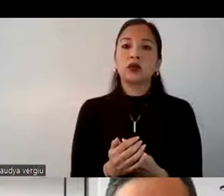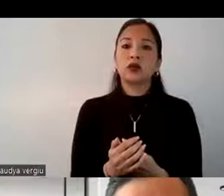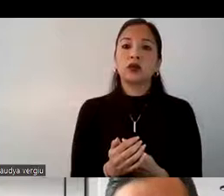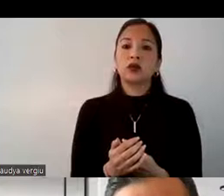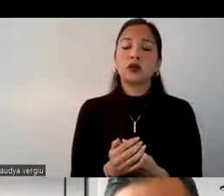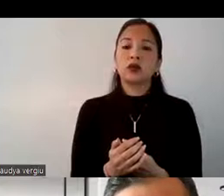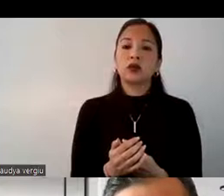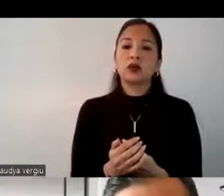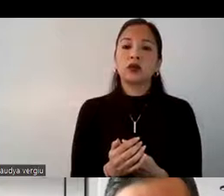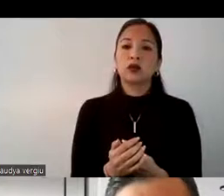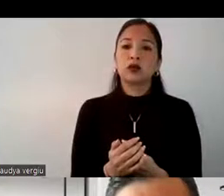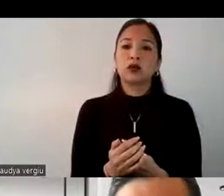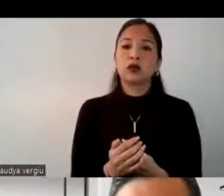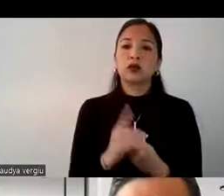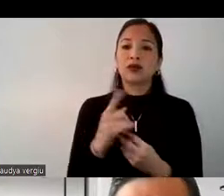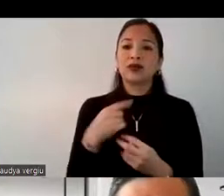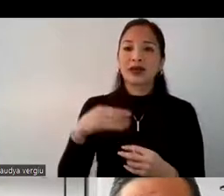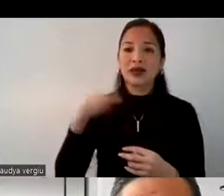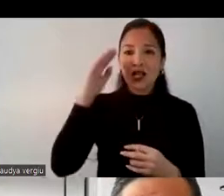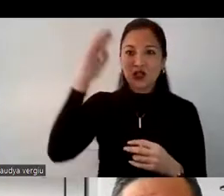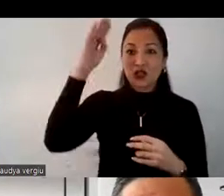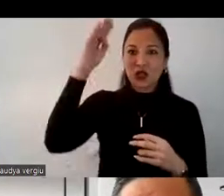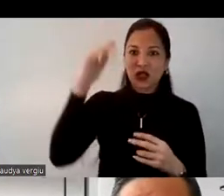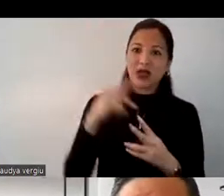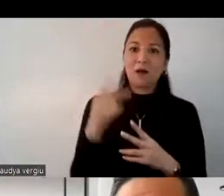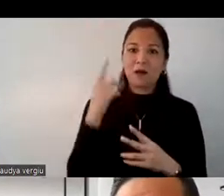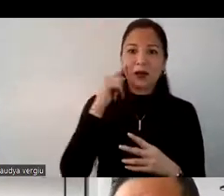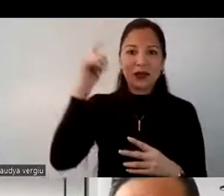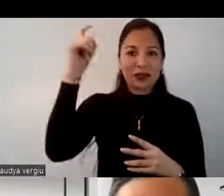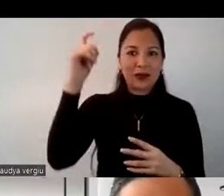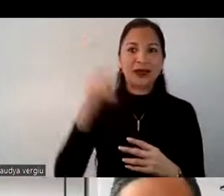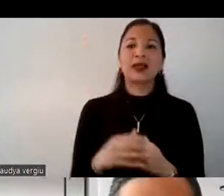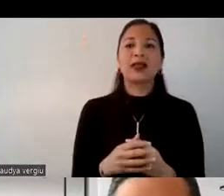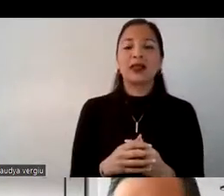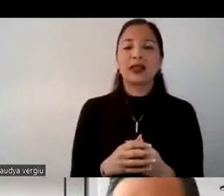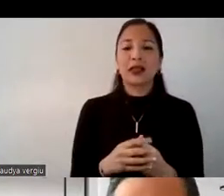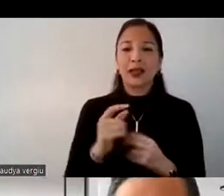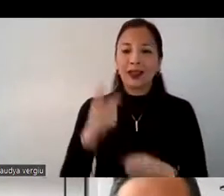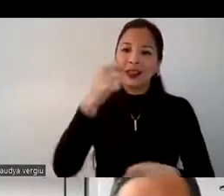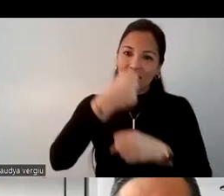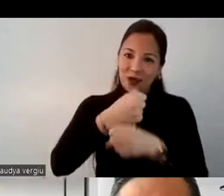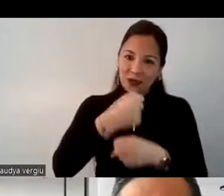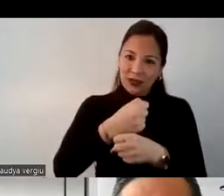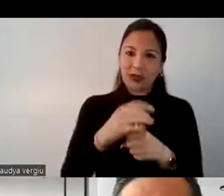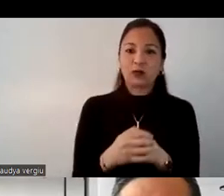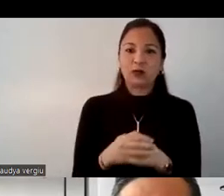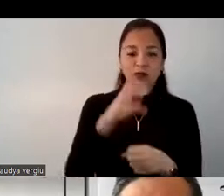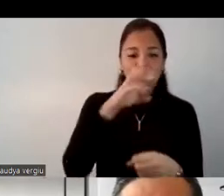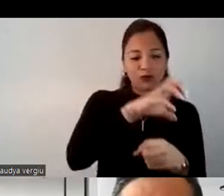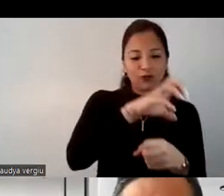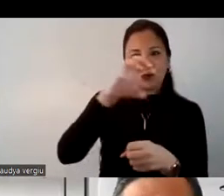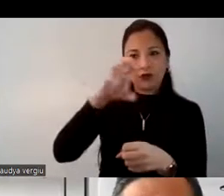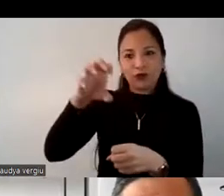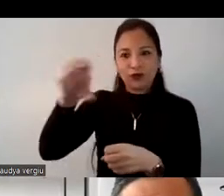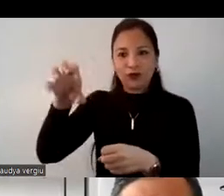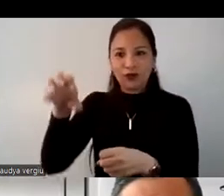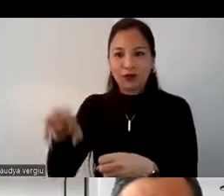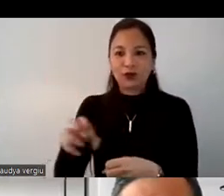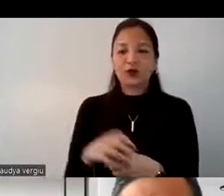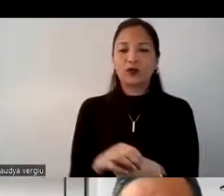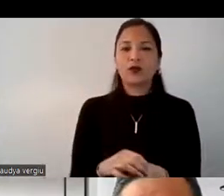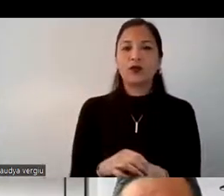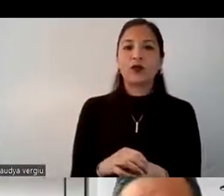obviamente estamos a sus órdenes para poder trabajar todos los aspectos de de la